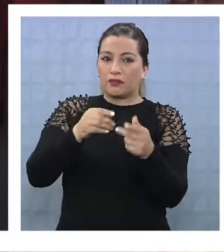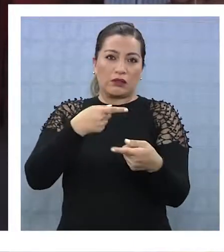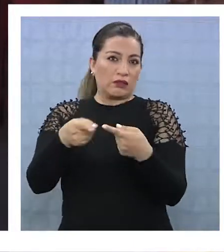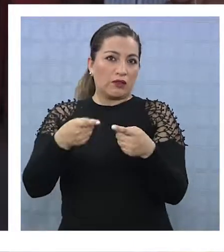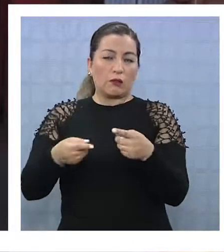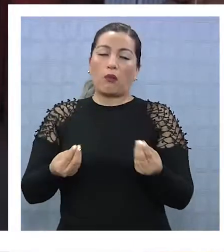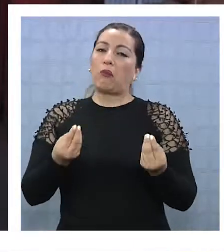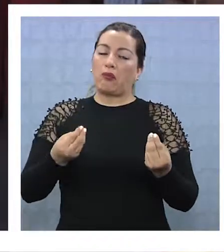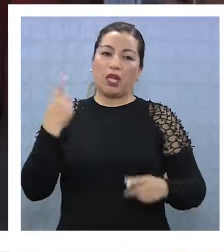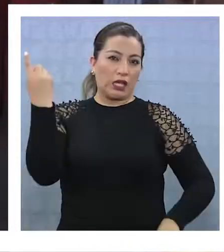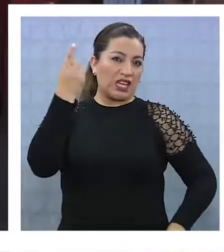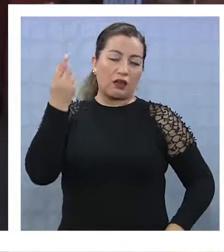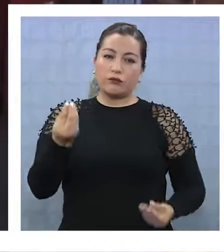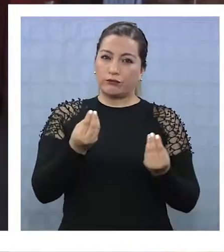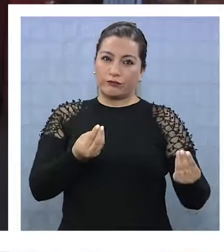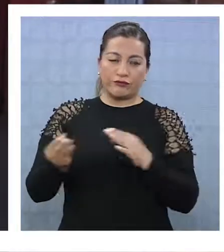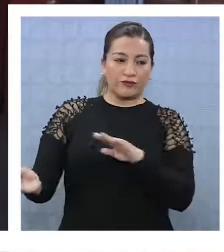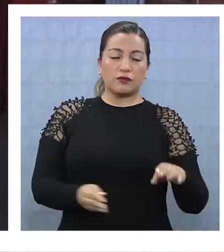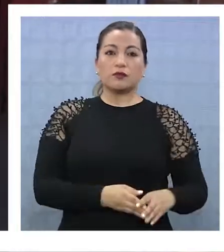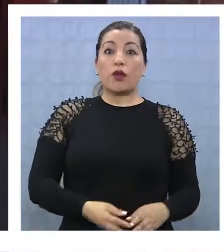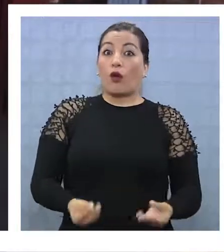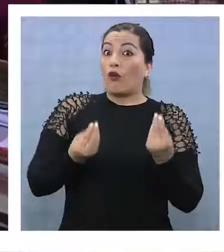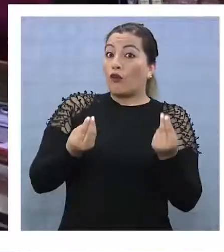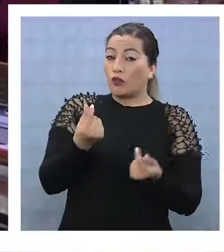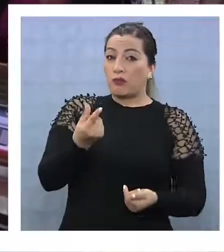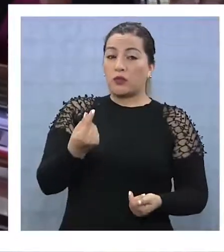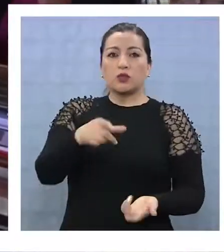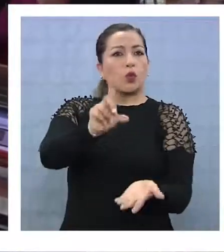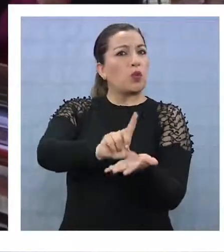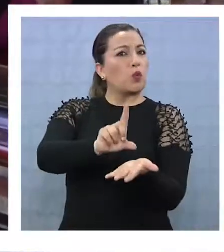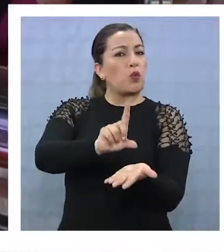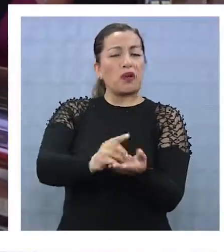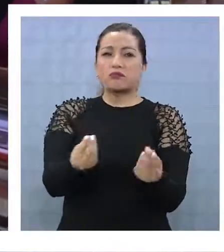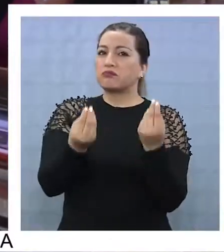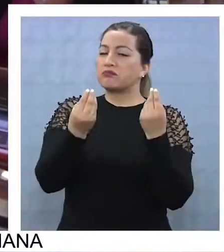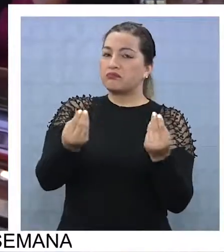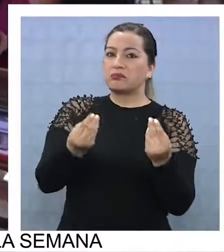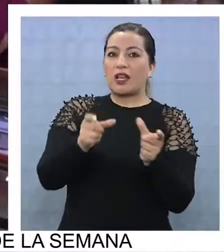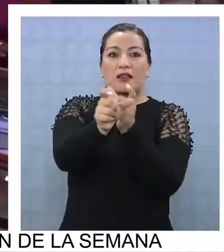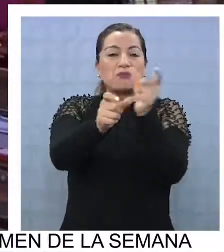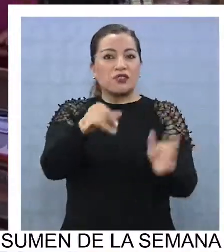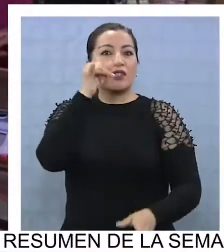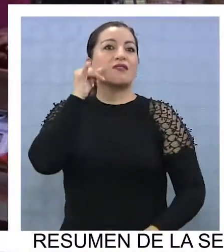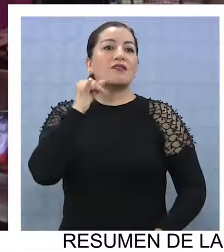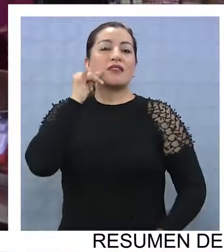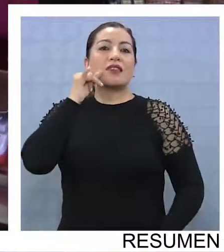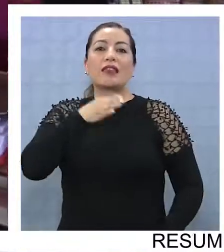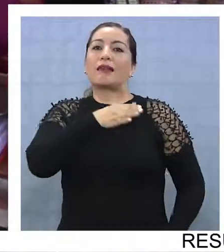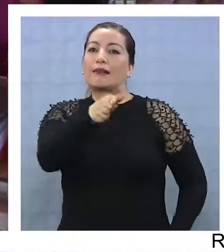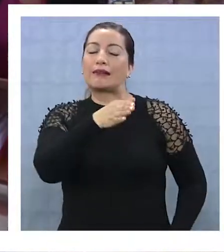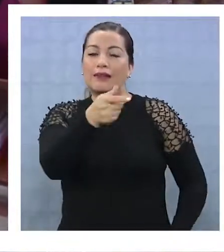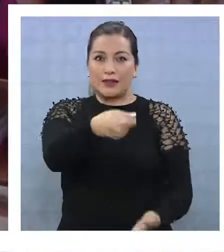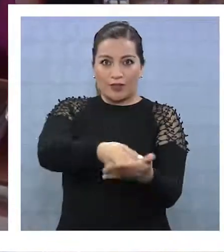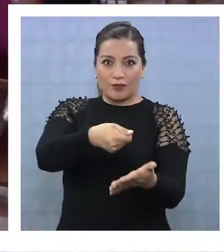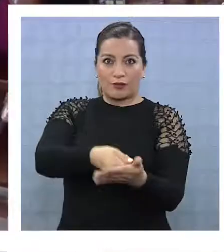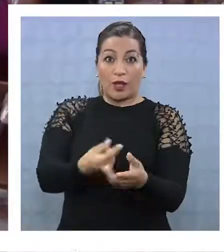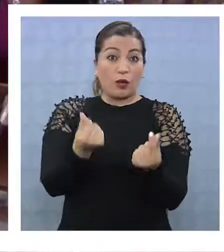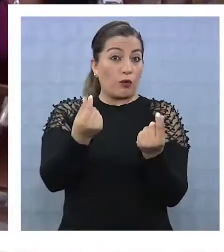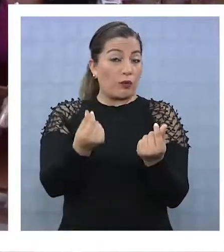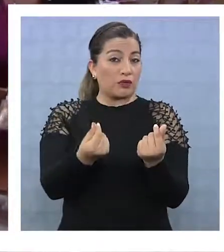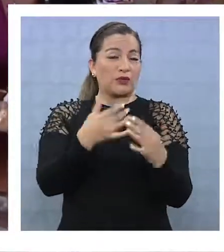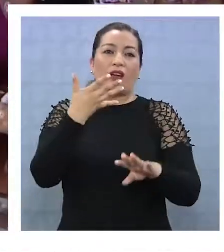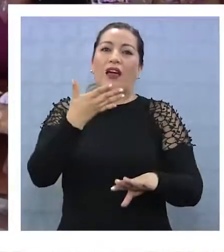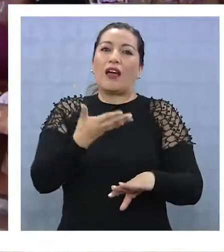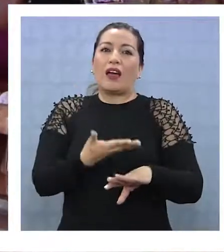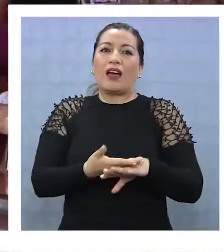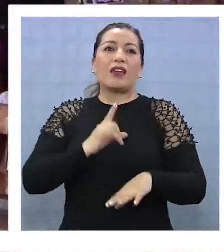son variables, pero por lo general son buenos. Buenos precios, una ubicación central, invitan a los ciquiqueños a acercarse.